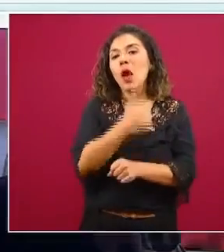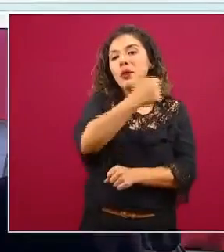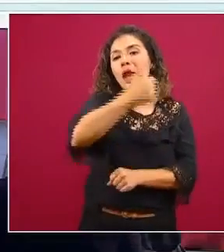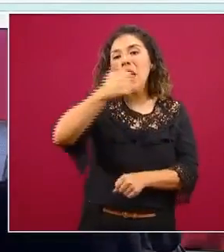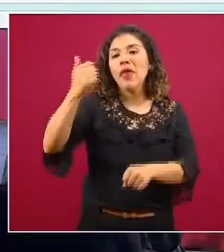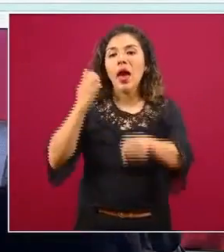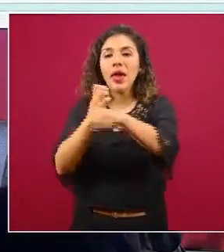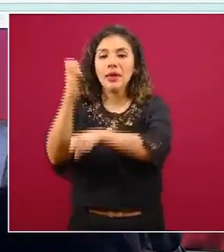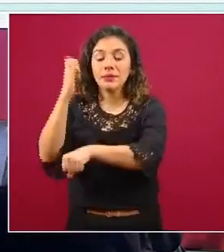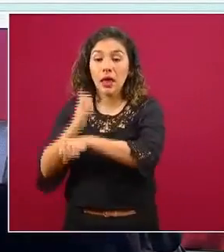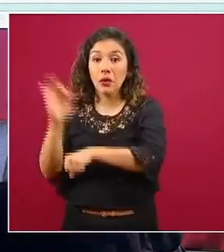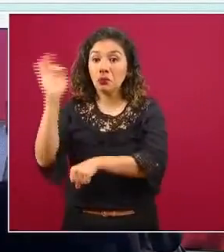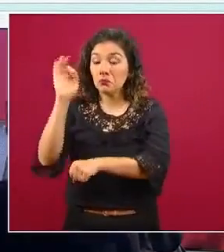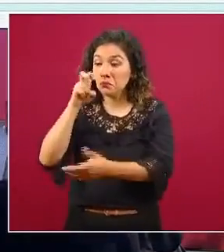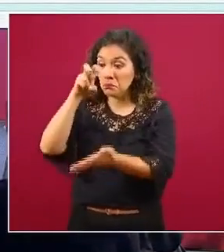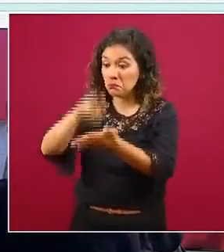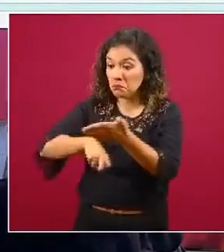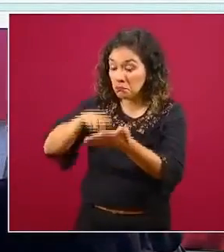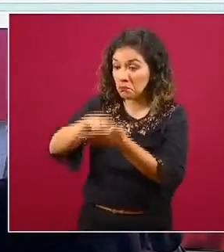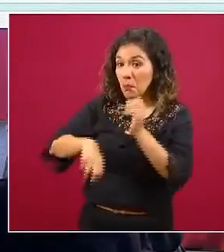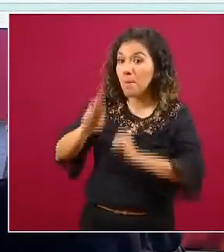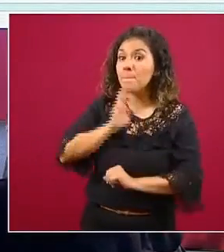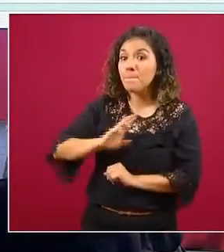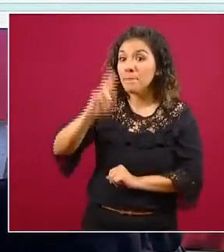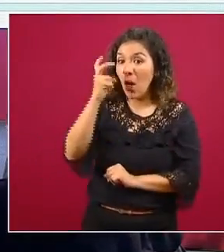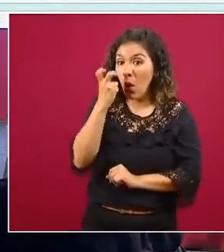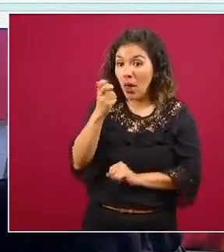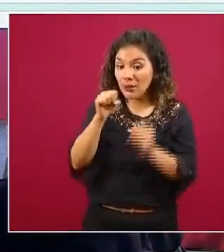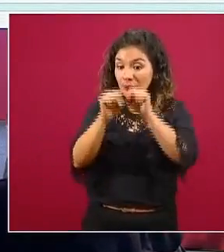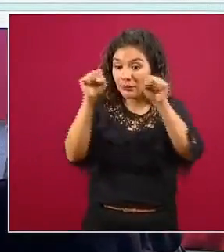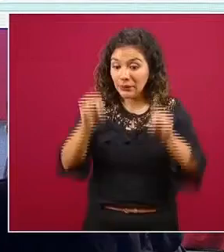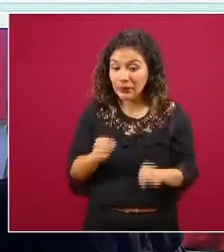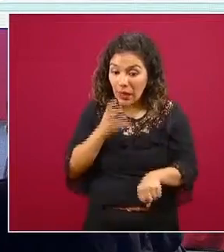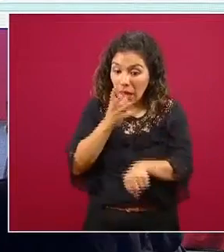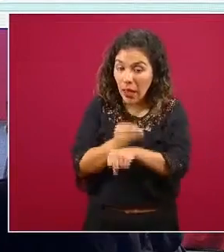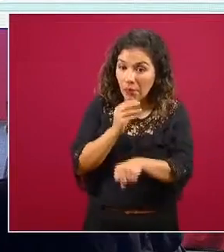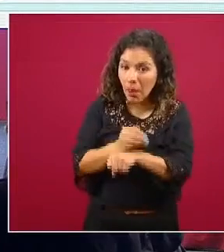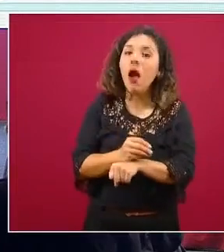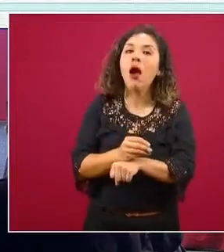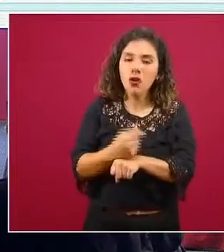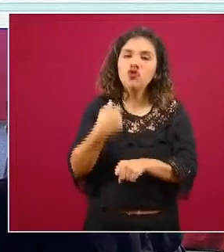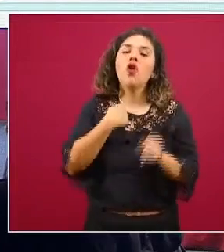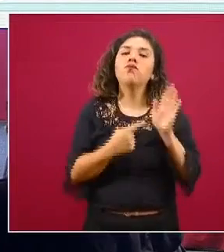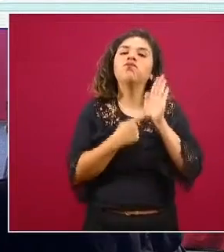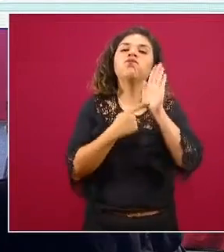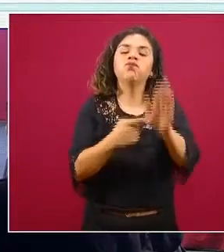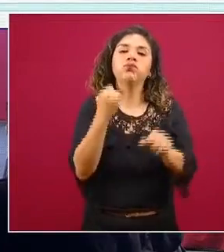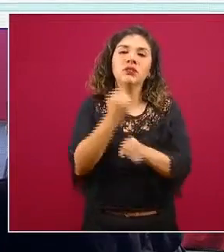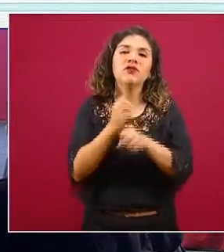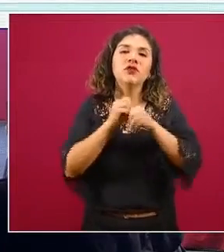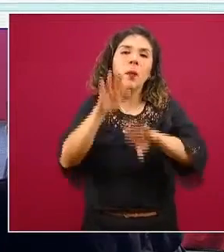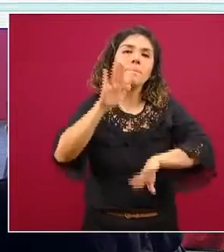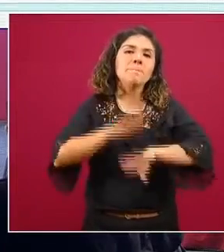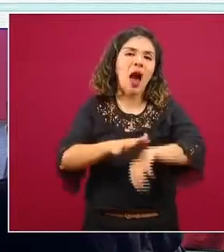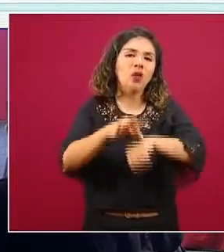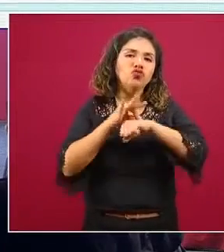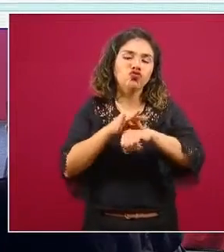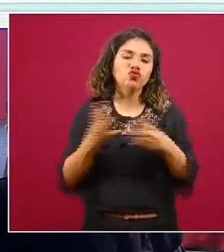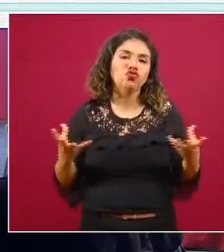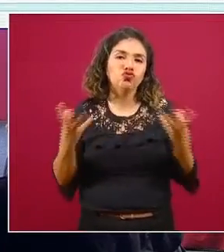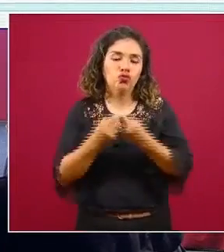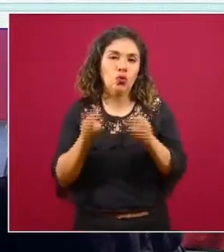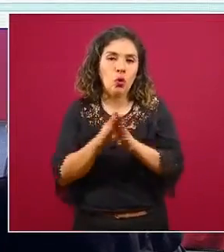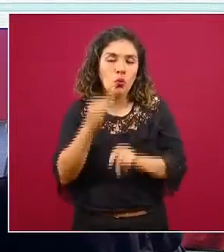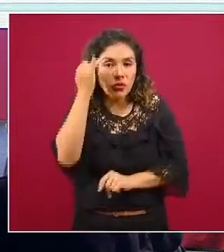de los estados conforme mejore la herramienta conforme mejore la plataforma vamos a poder dar información mucho más cercana al